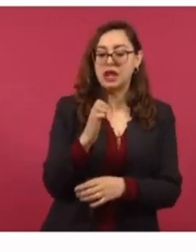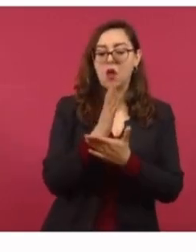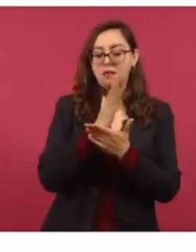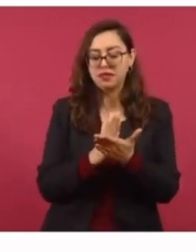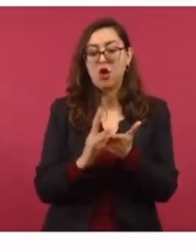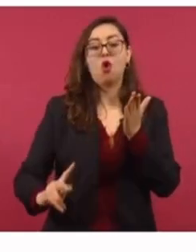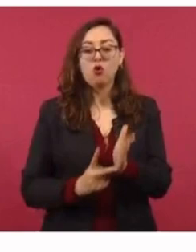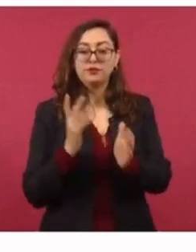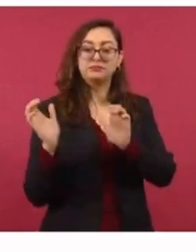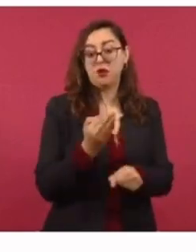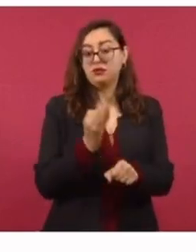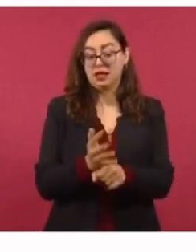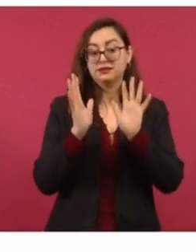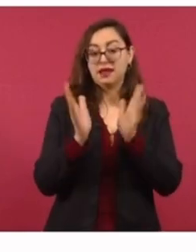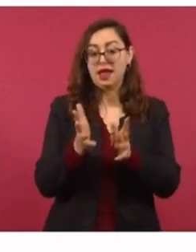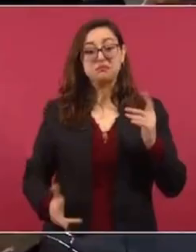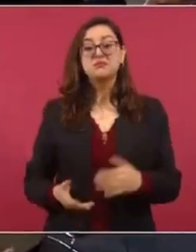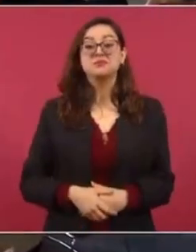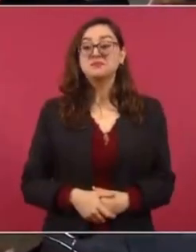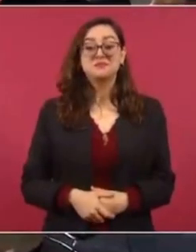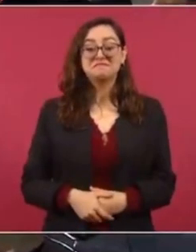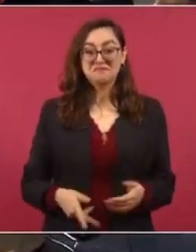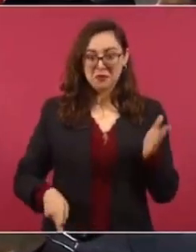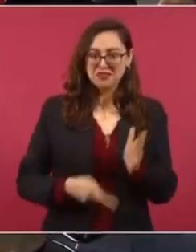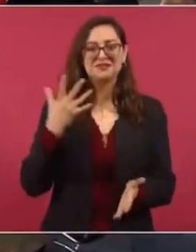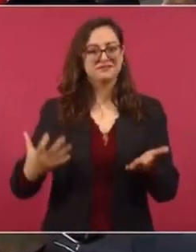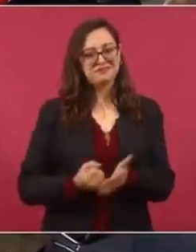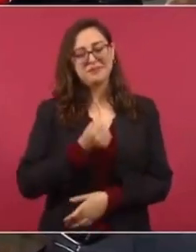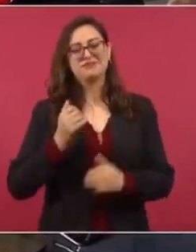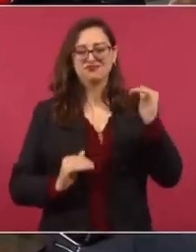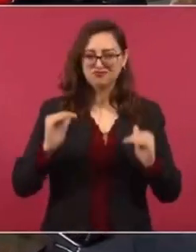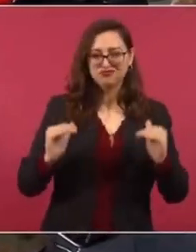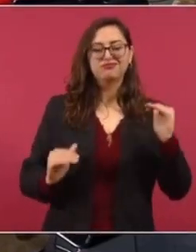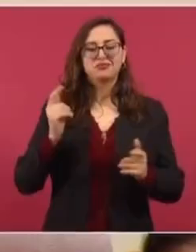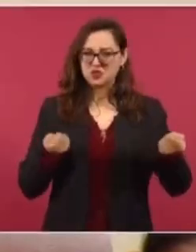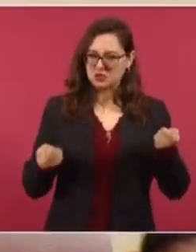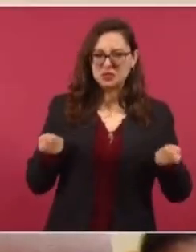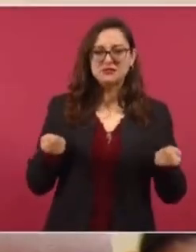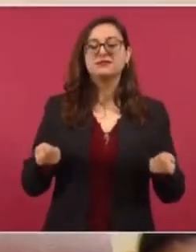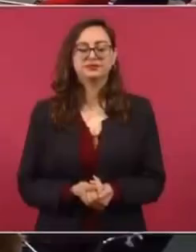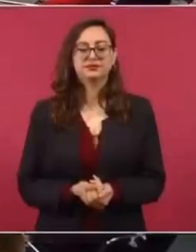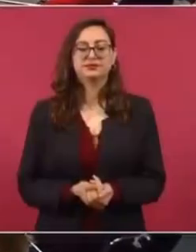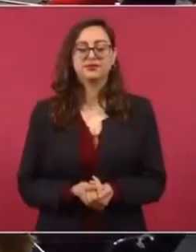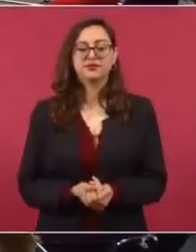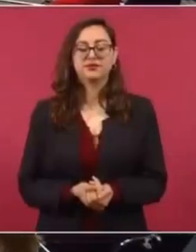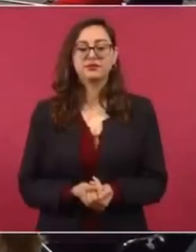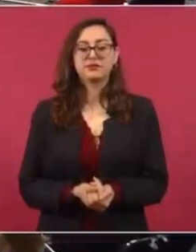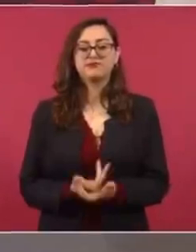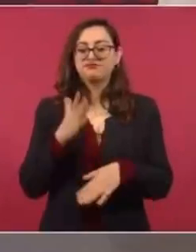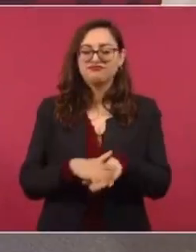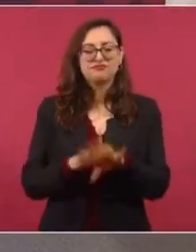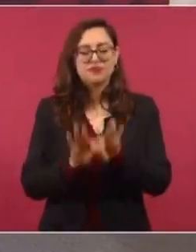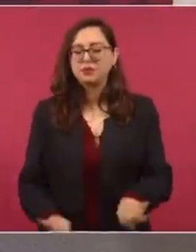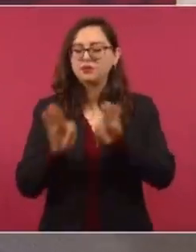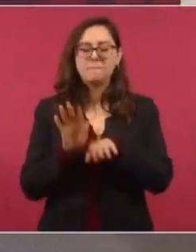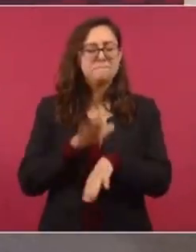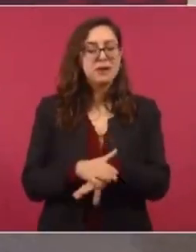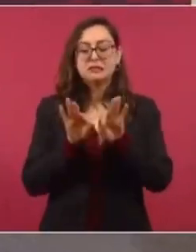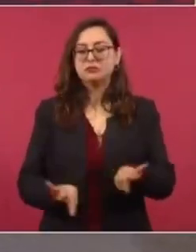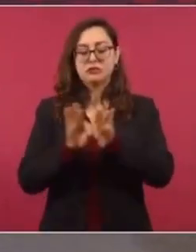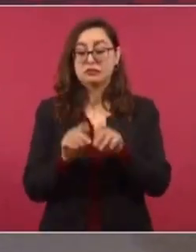crecer. Ah, pues ya tenemos 50 mil nuevos. Y lo más importante de todo, lo más importante de todo, es la justa distribución